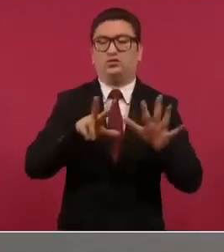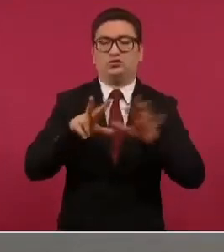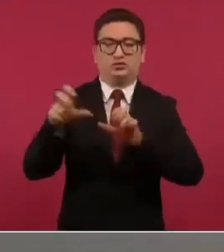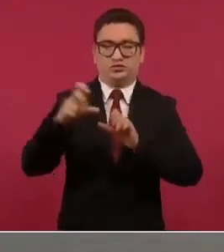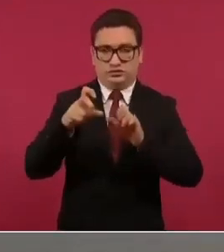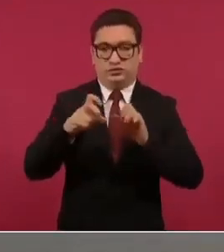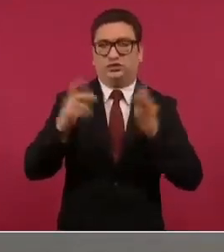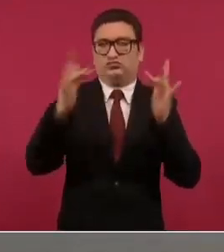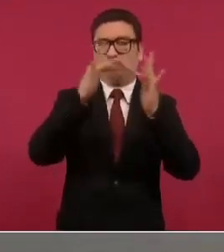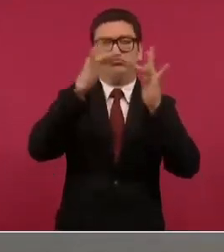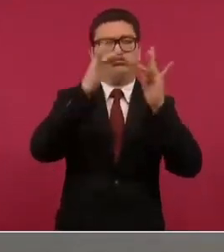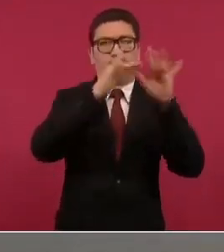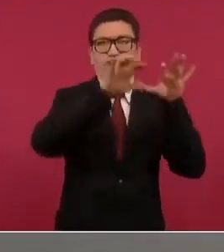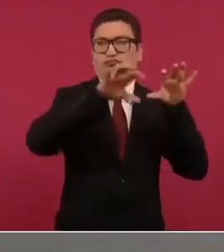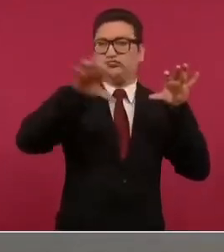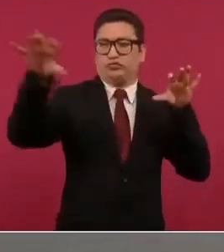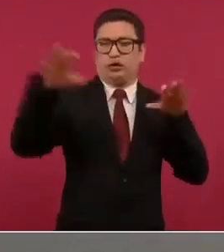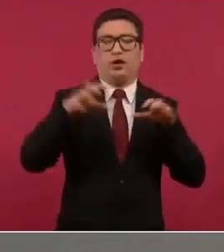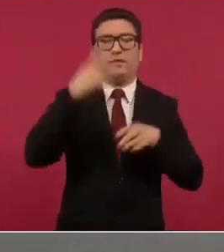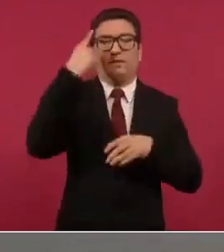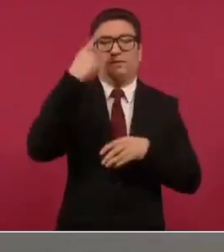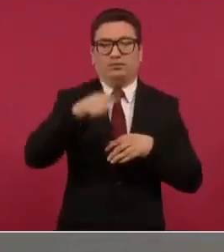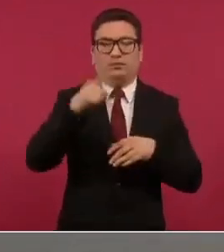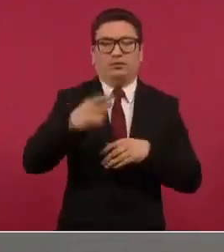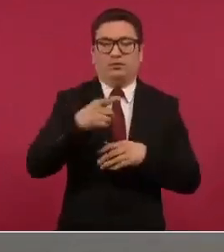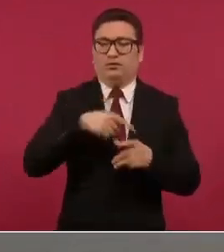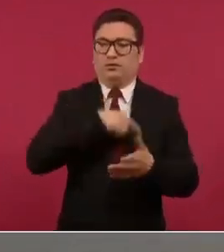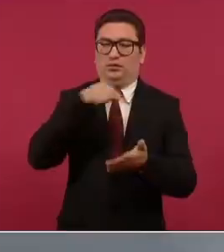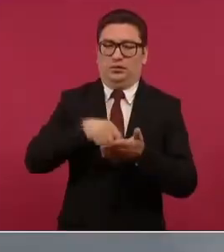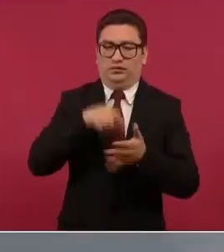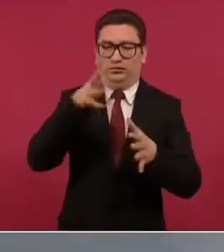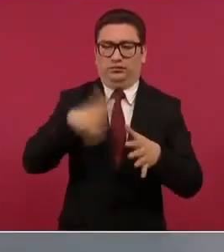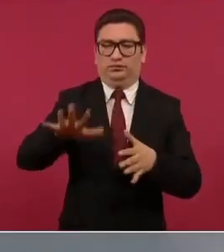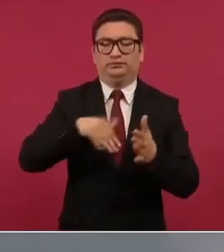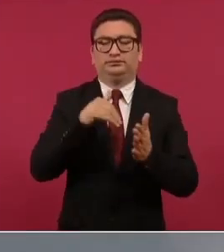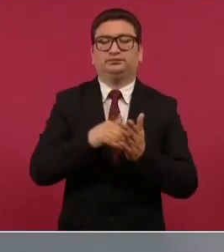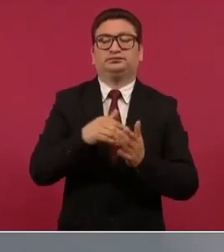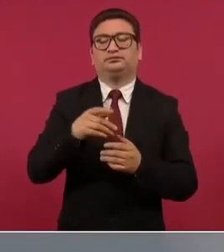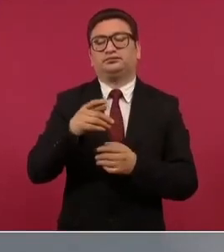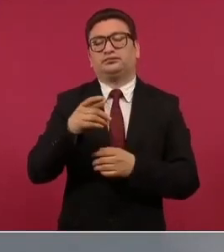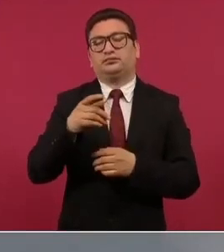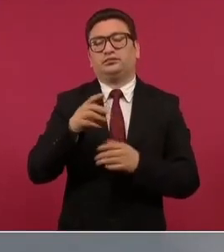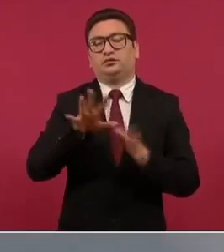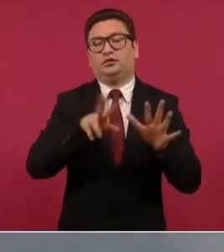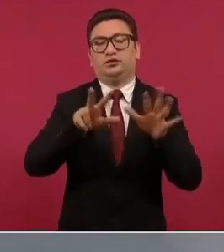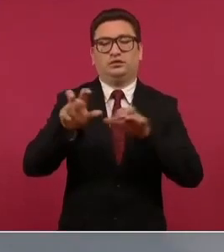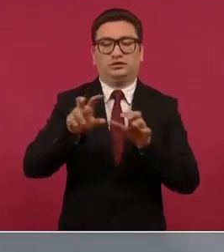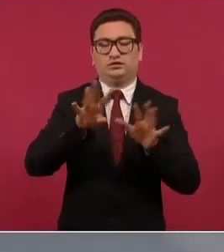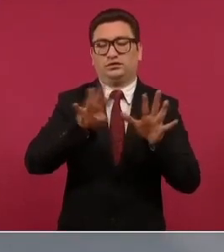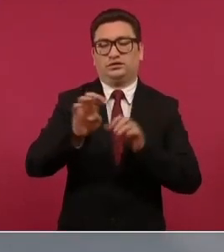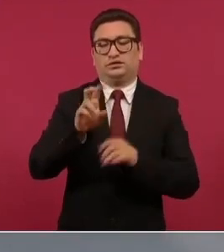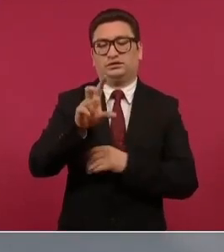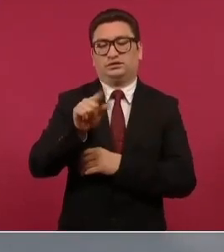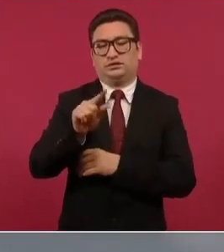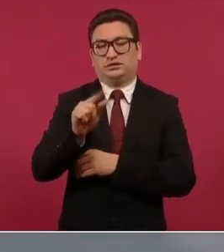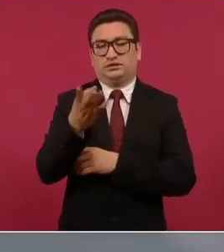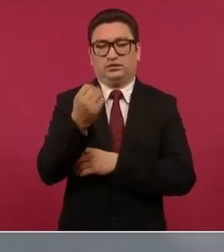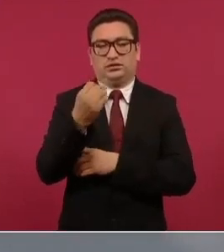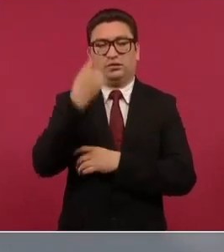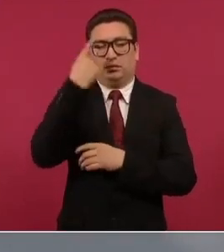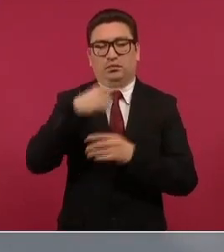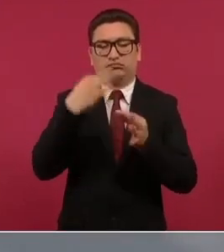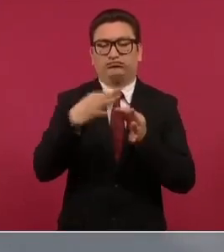con lo cual llegaremos a 10 mil 979 para cumplir el